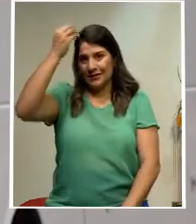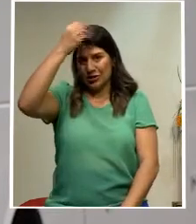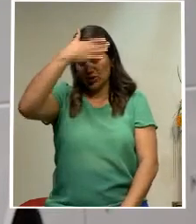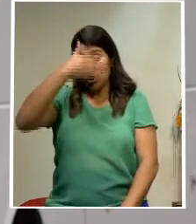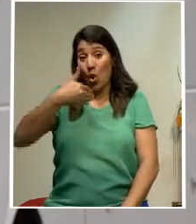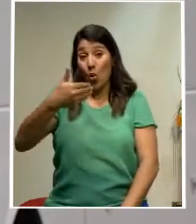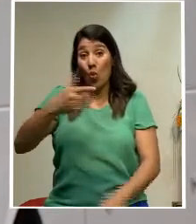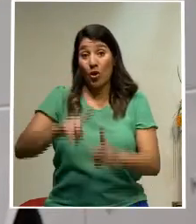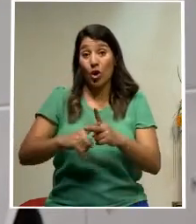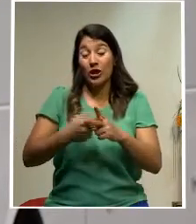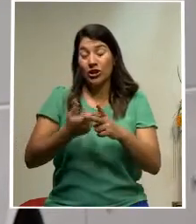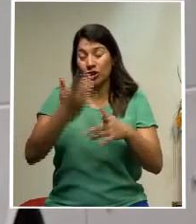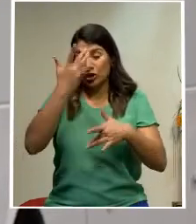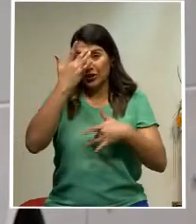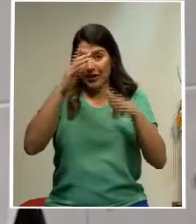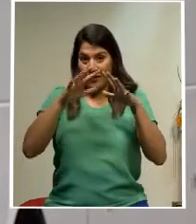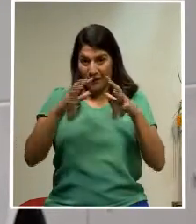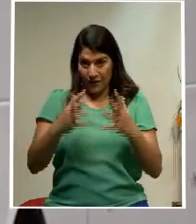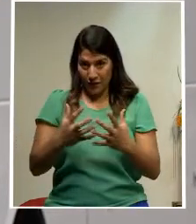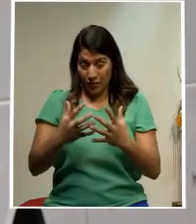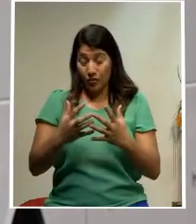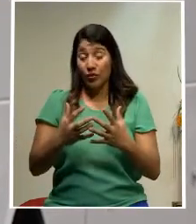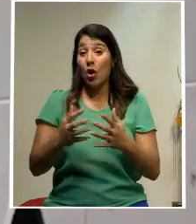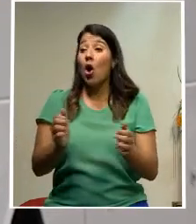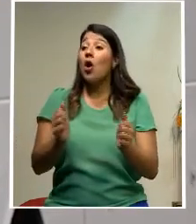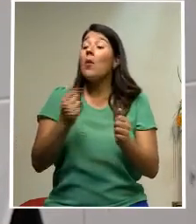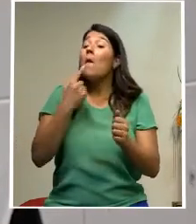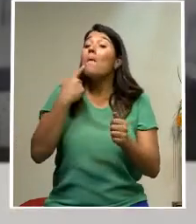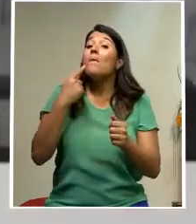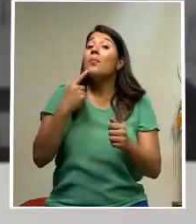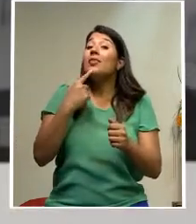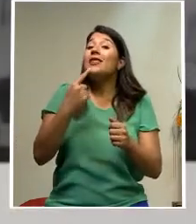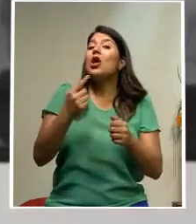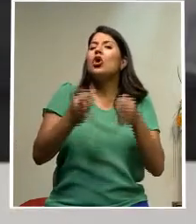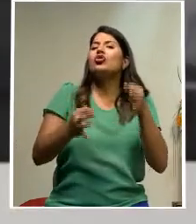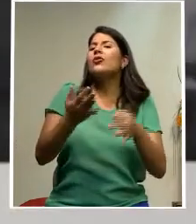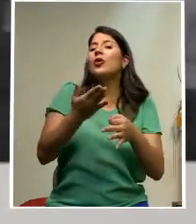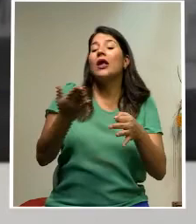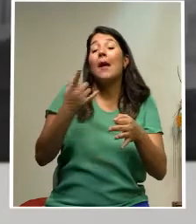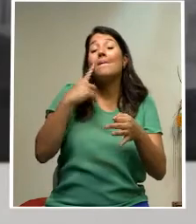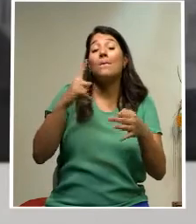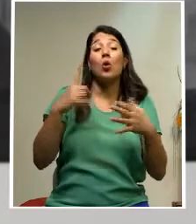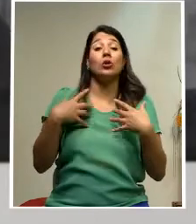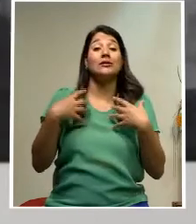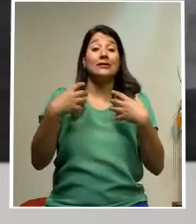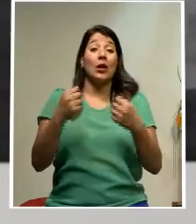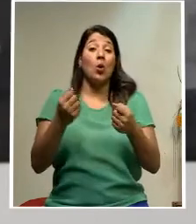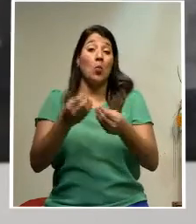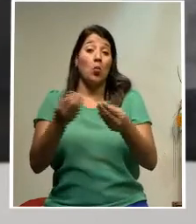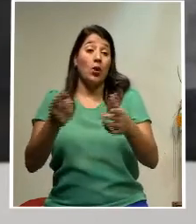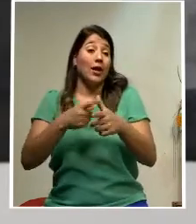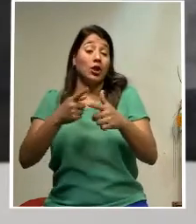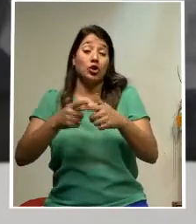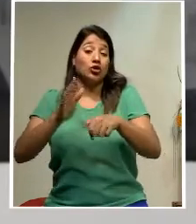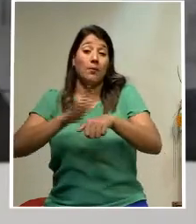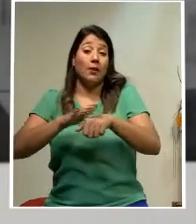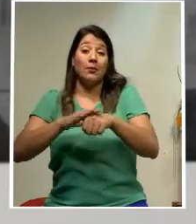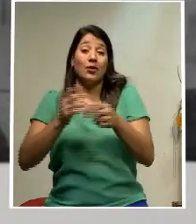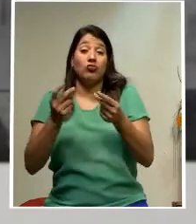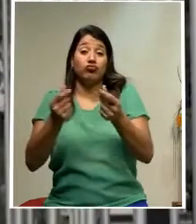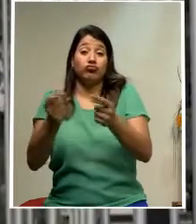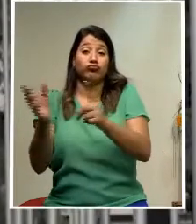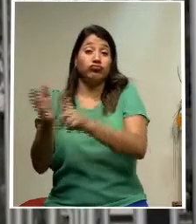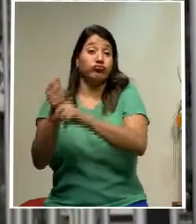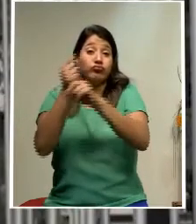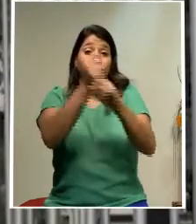inicio de la pandemia de coronavirus, que bajo argumentos de salud pública permite a Estados Unidos expulsar migrantes rápidamente. La